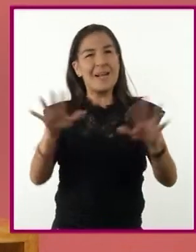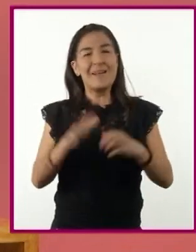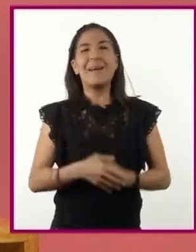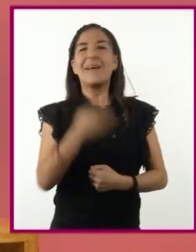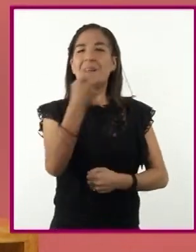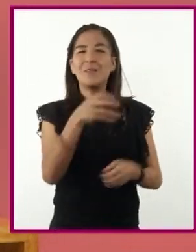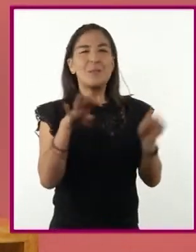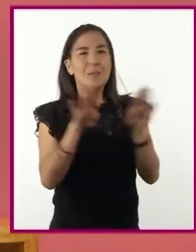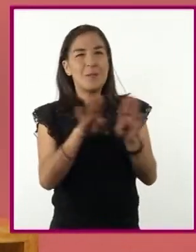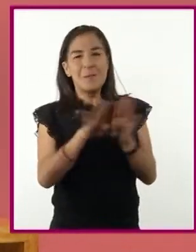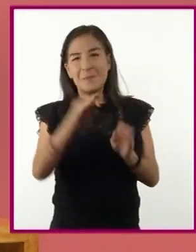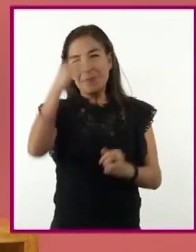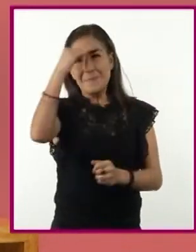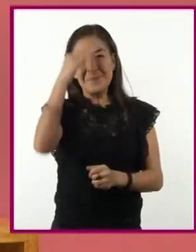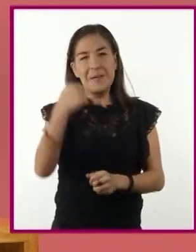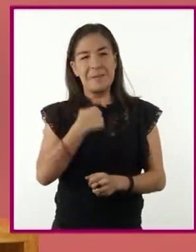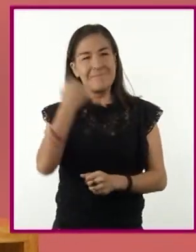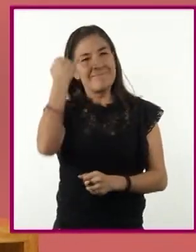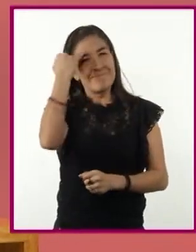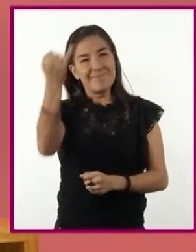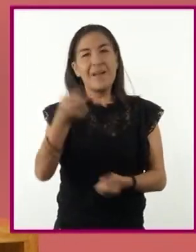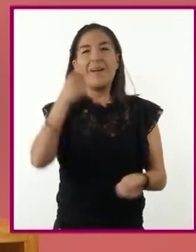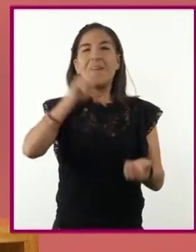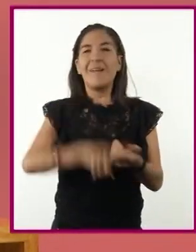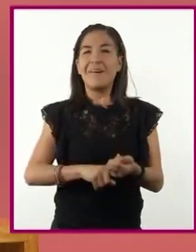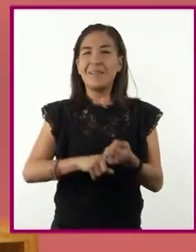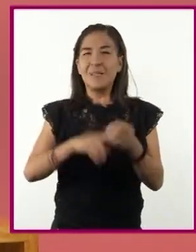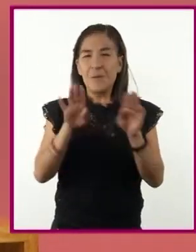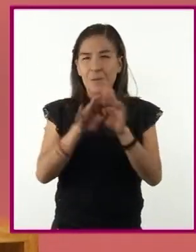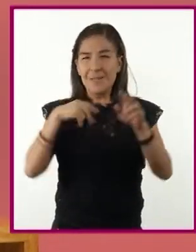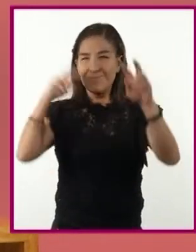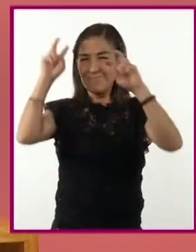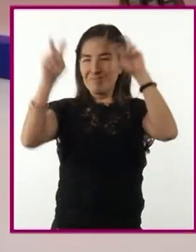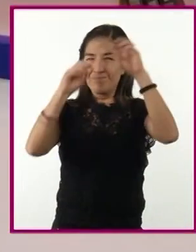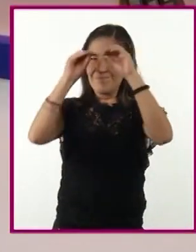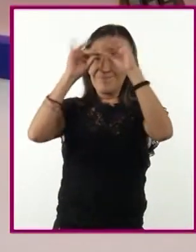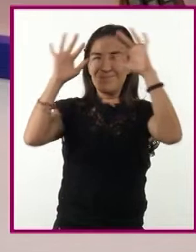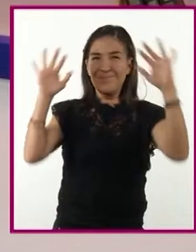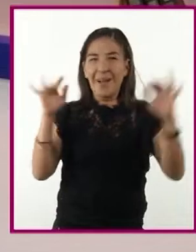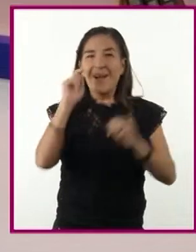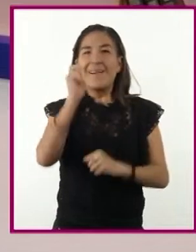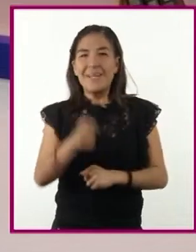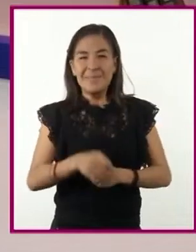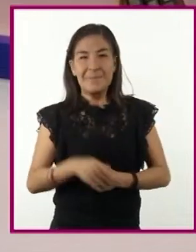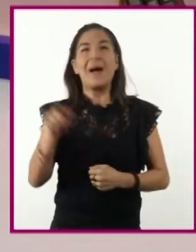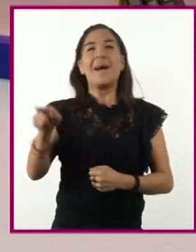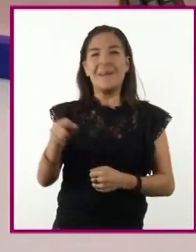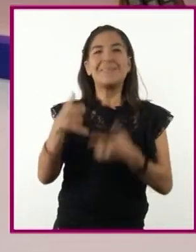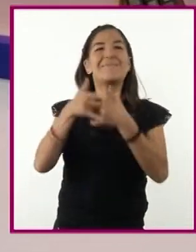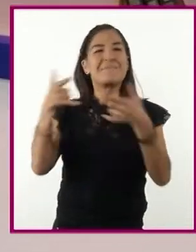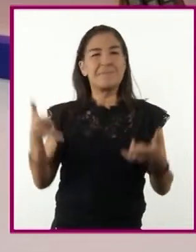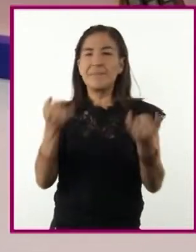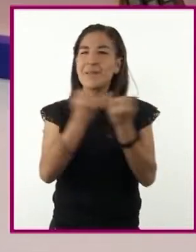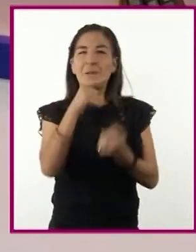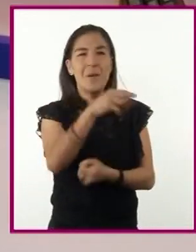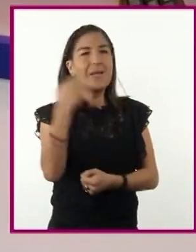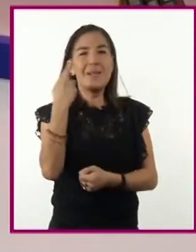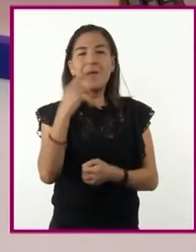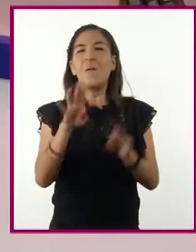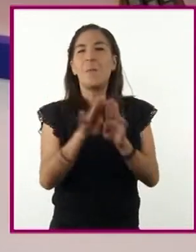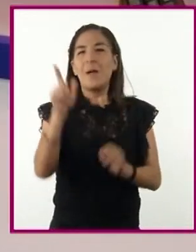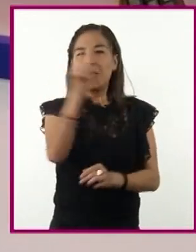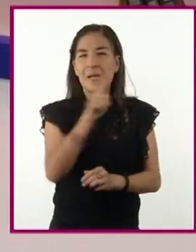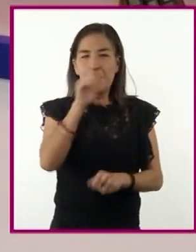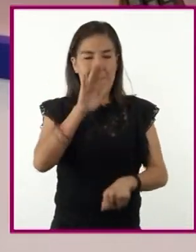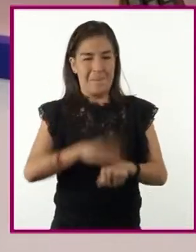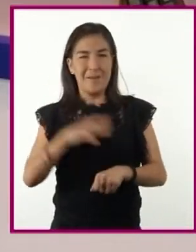pronto, mi imaginación voló y me imaginé la escena. La radio posee un lenguaje flexible, inmediato